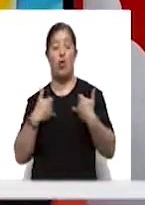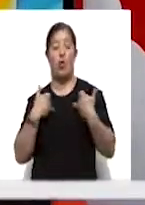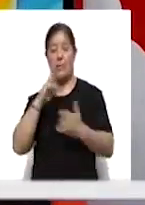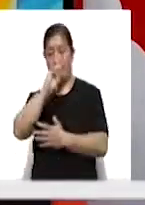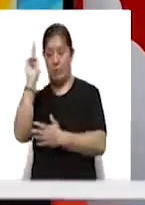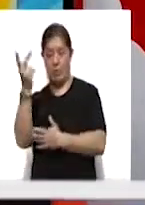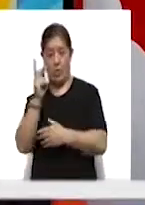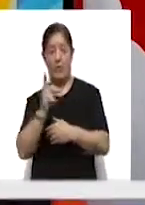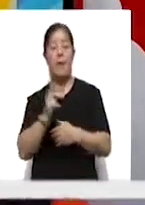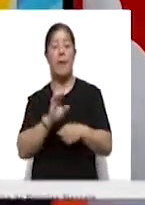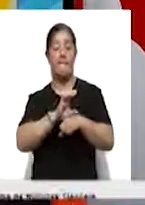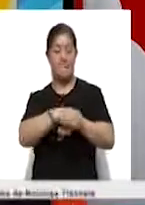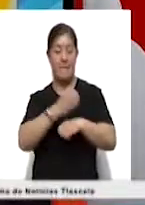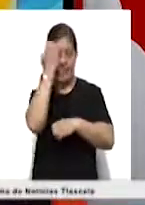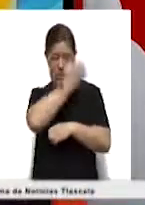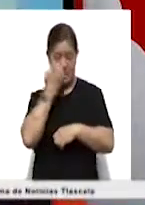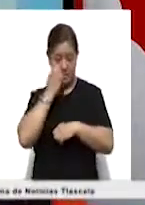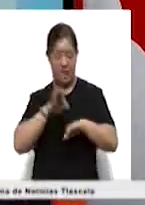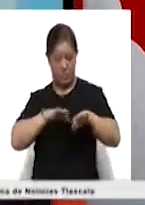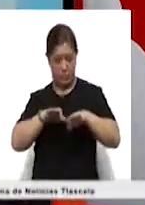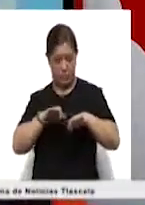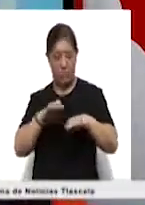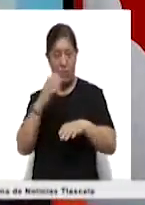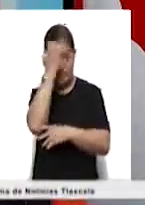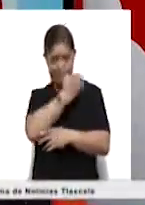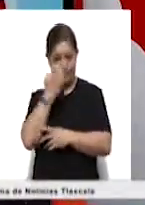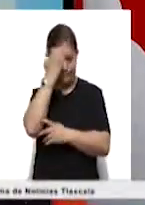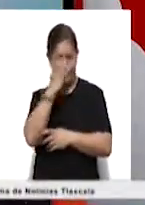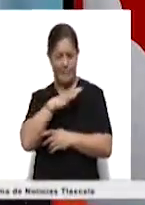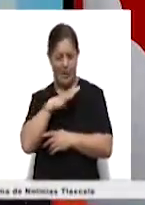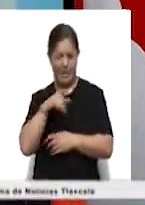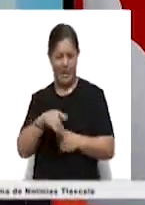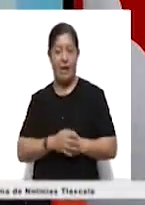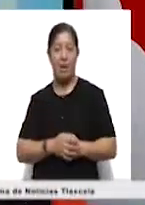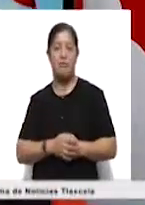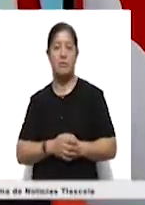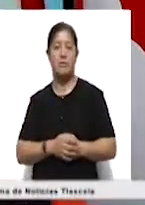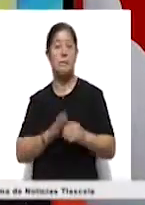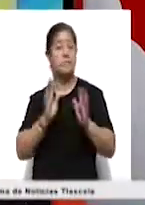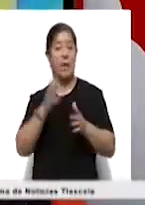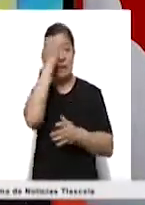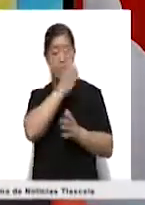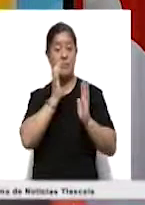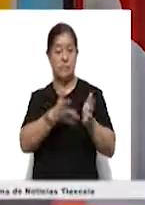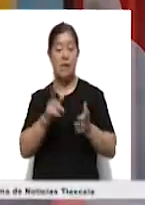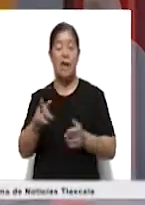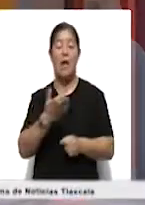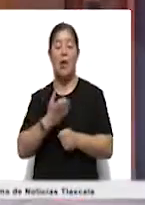Interdisciplinaria de la Ingeniería Campus Tlaxcala del IPN. Podrán conocer los resultados. Aquí todos los detalles.